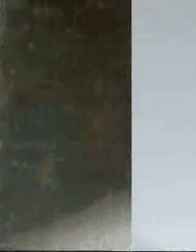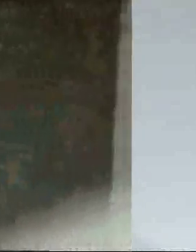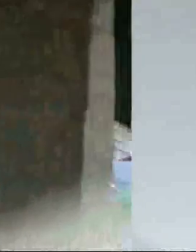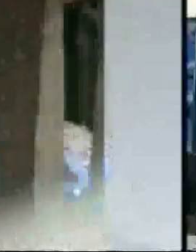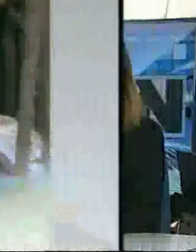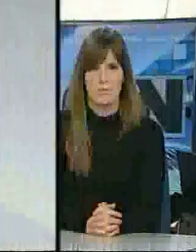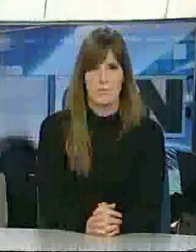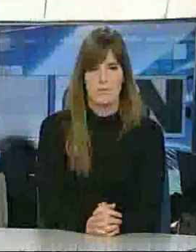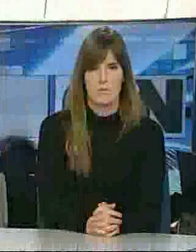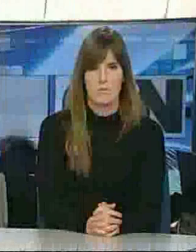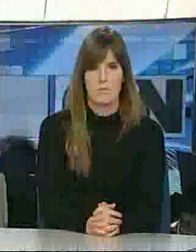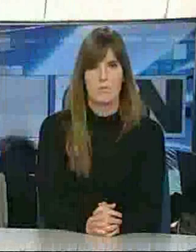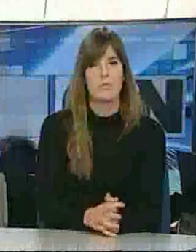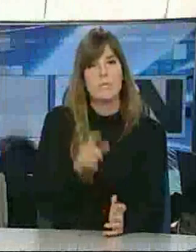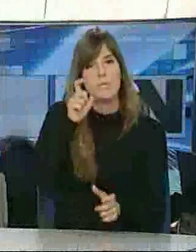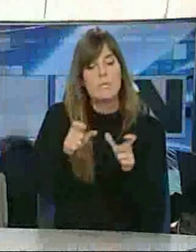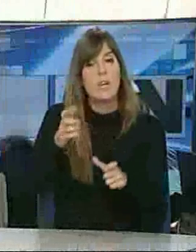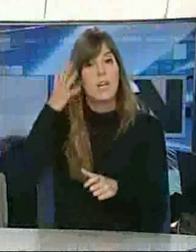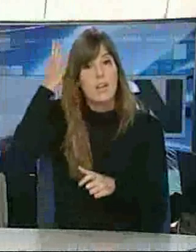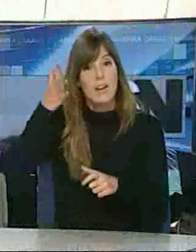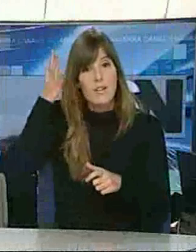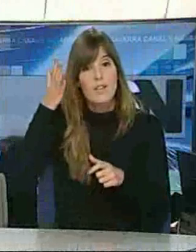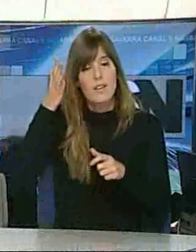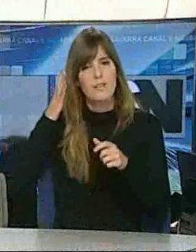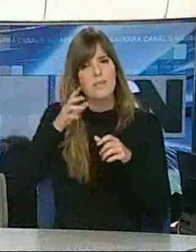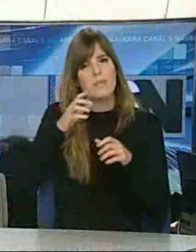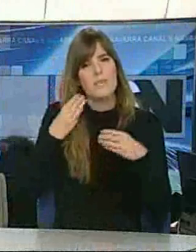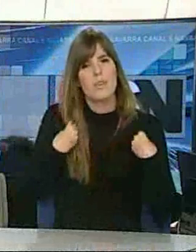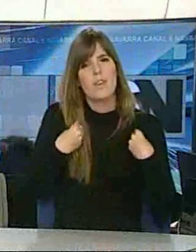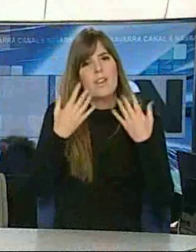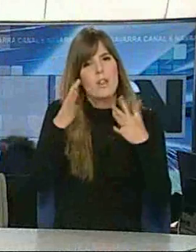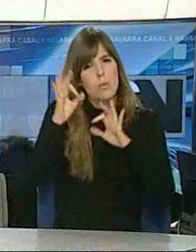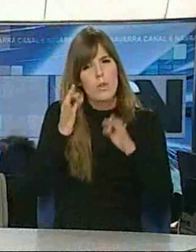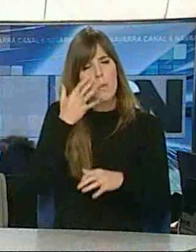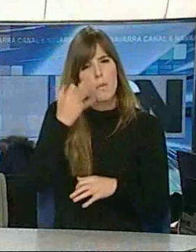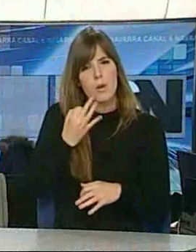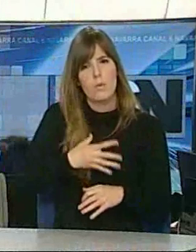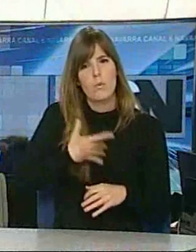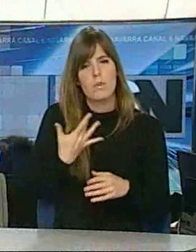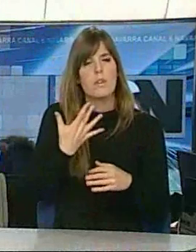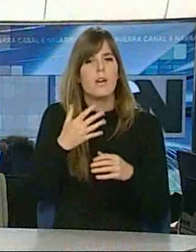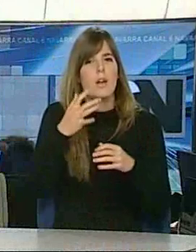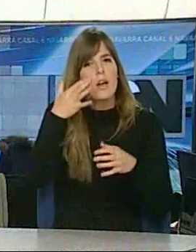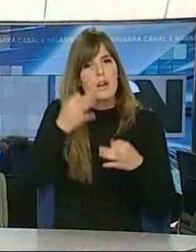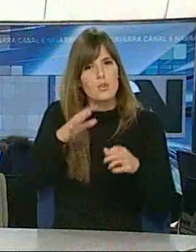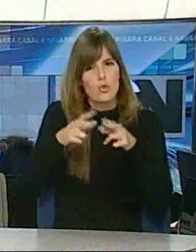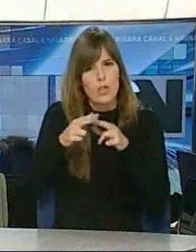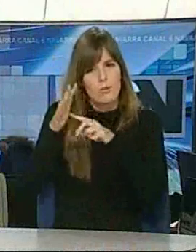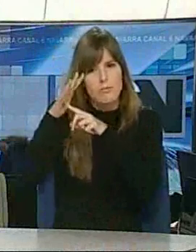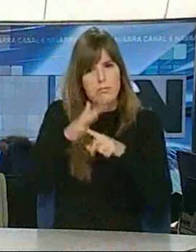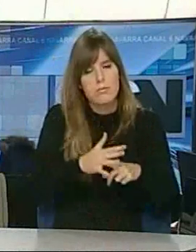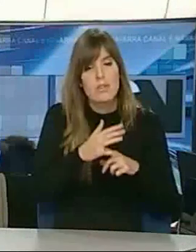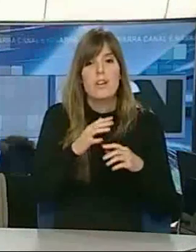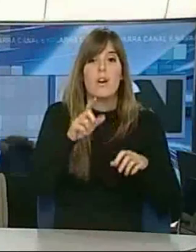Casi un 10% de los navarros está en riesgo de pobreza y exclusión social. Triste porcentaje que arroja la red